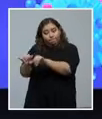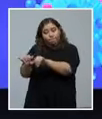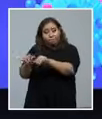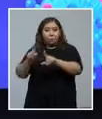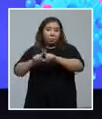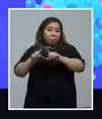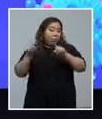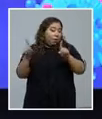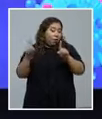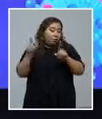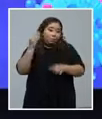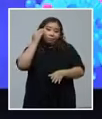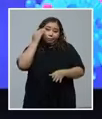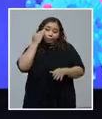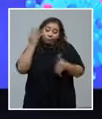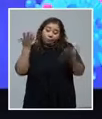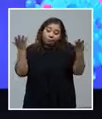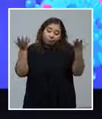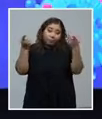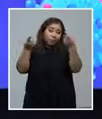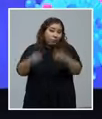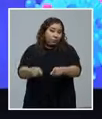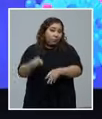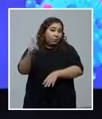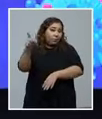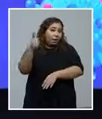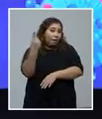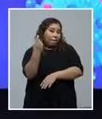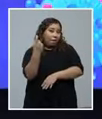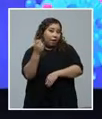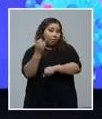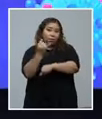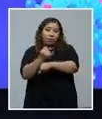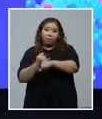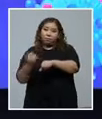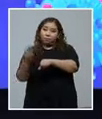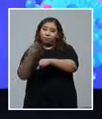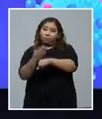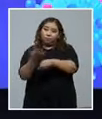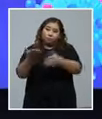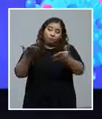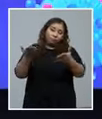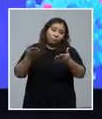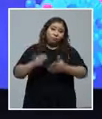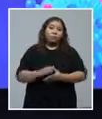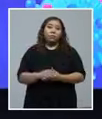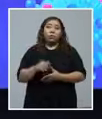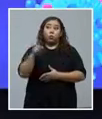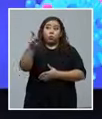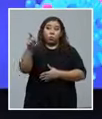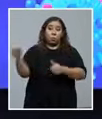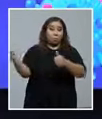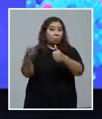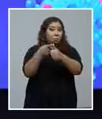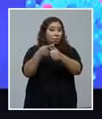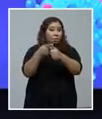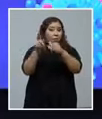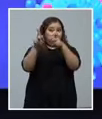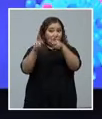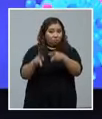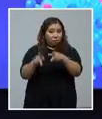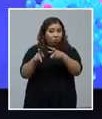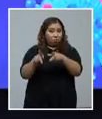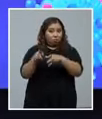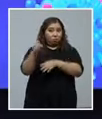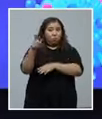ocurrir. Lo más importante que tienen que hacer todas las comunidades cuando llegue su primer caso, se registre el primer caso de